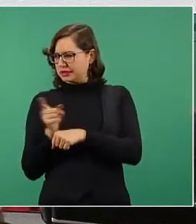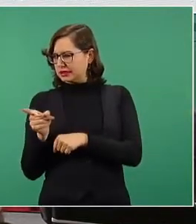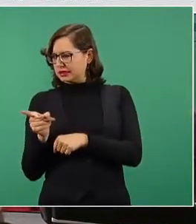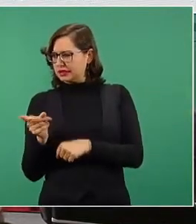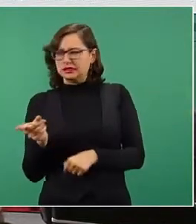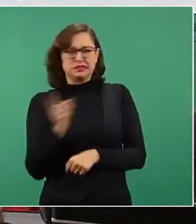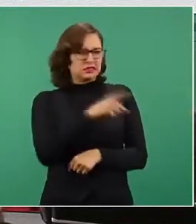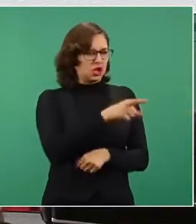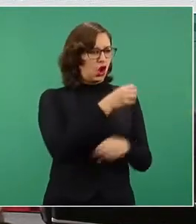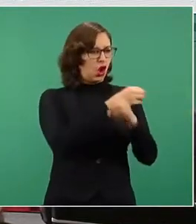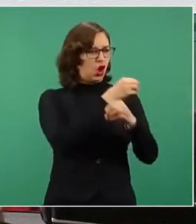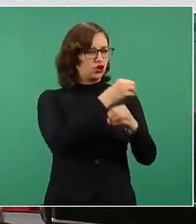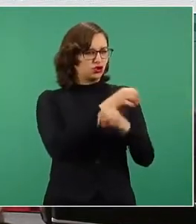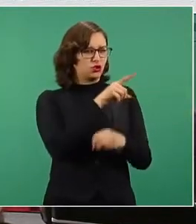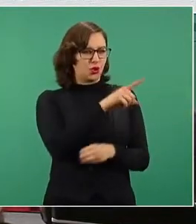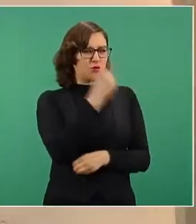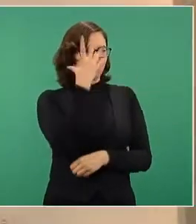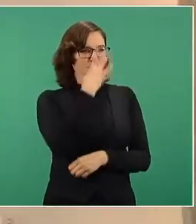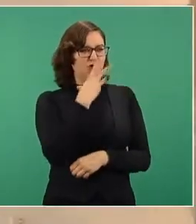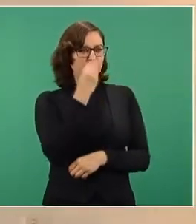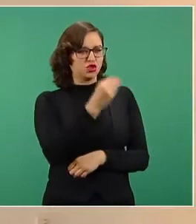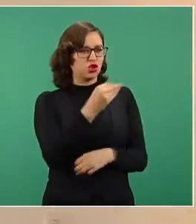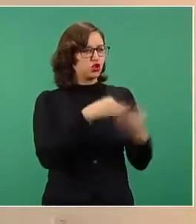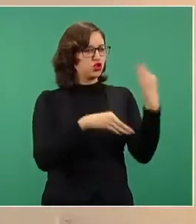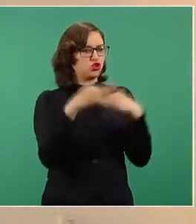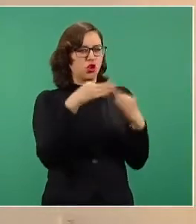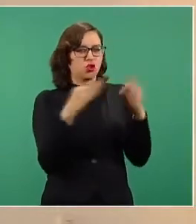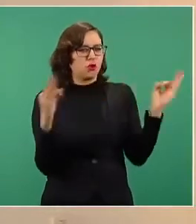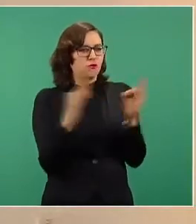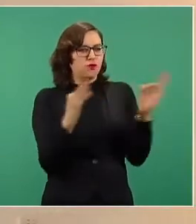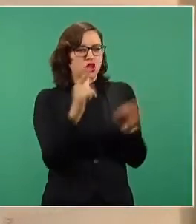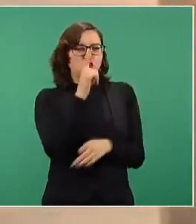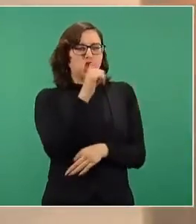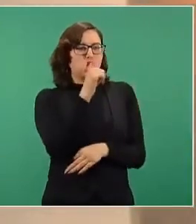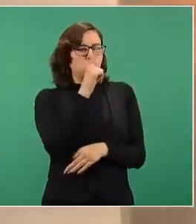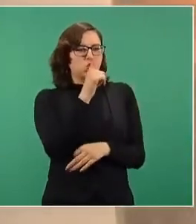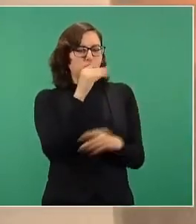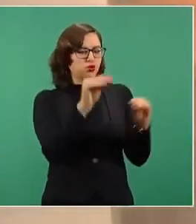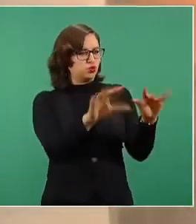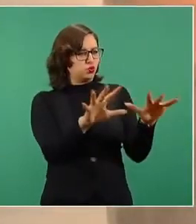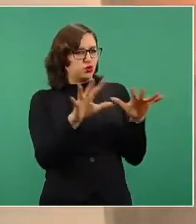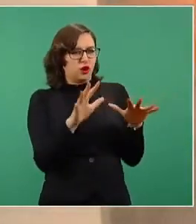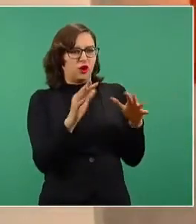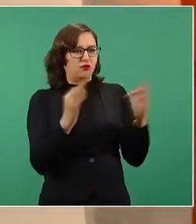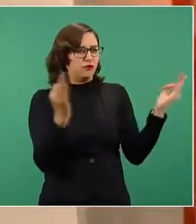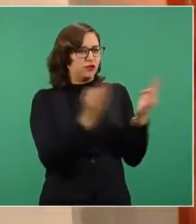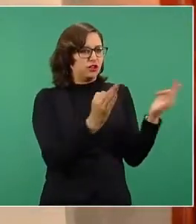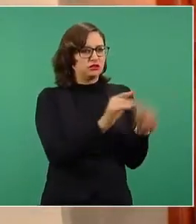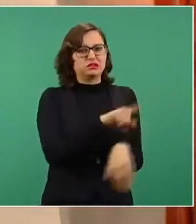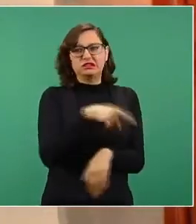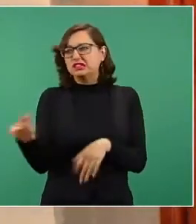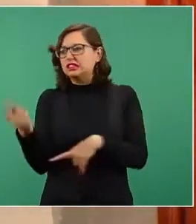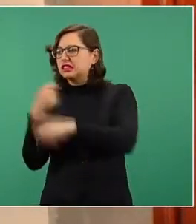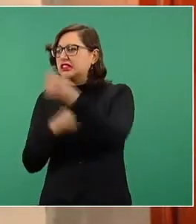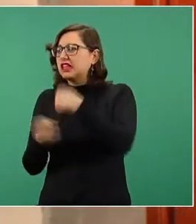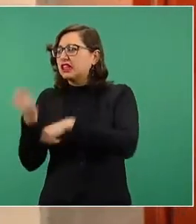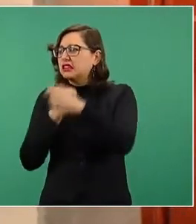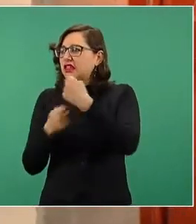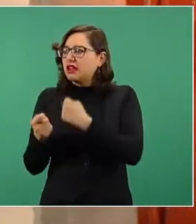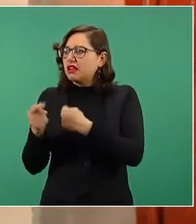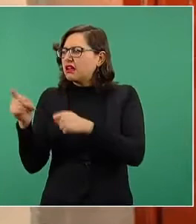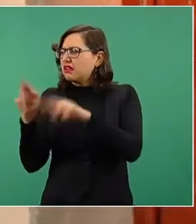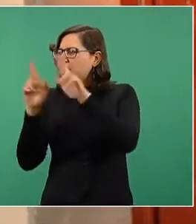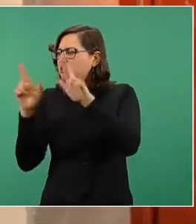los refrigeradores prendidos, todo está frío. Entonces, tú vas a la tienda de abarrotes y la tienen apagada, tienen apagado el